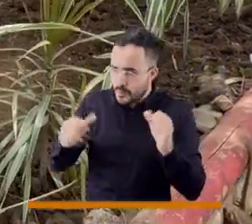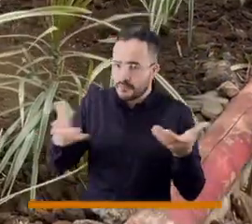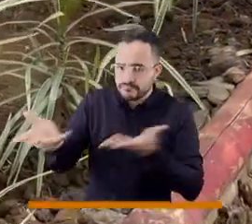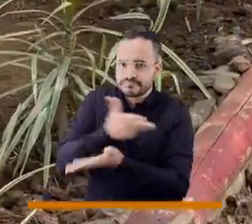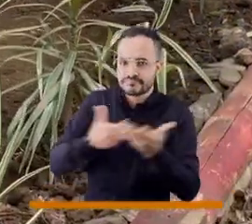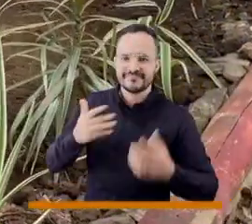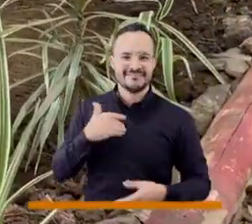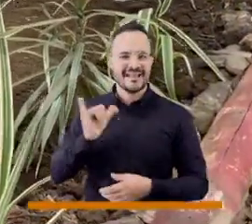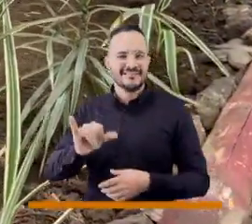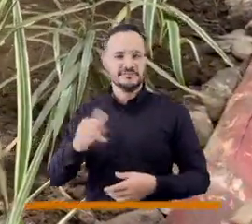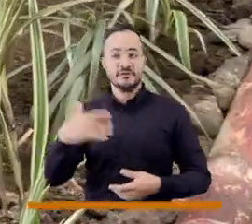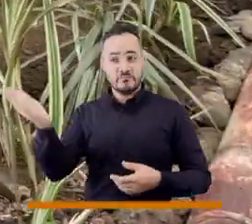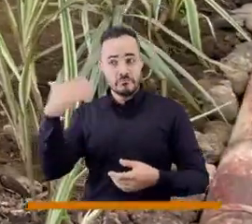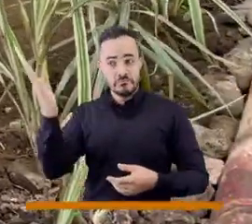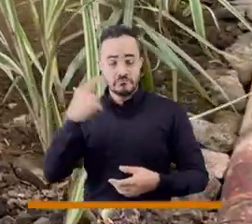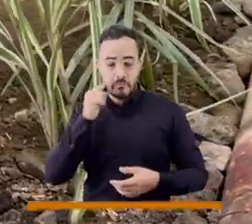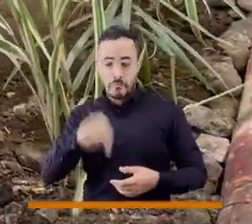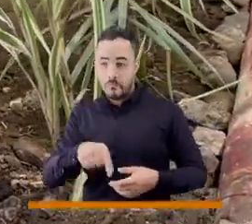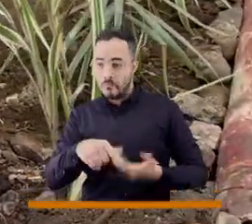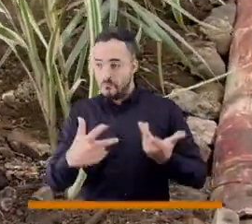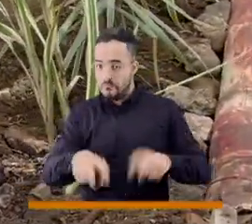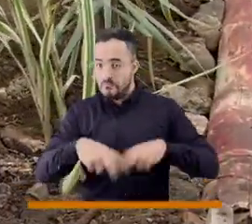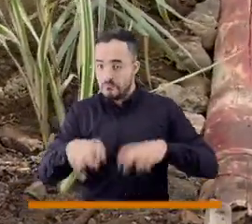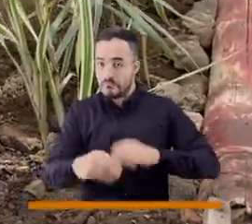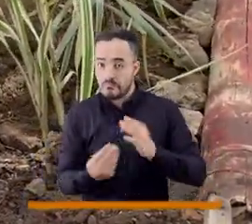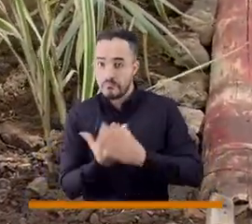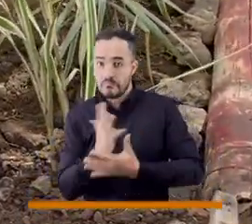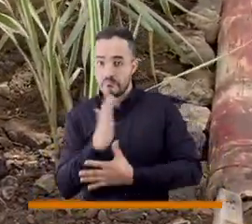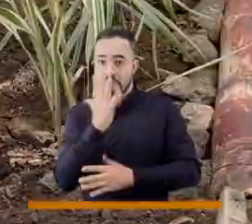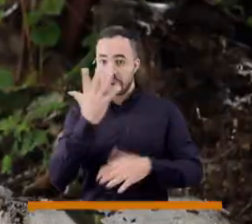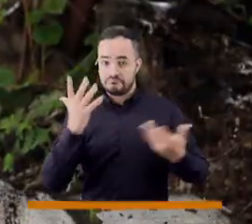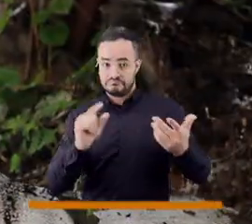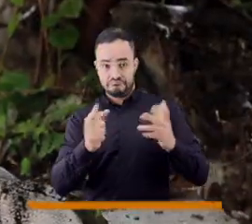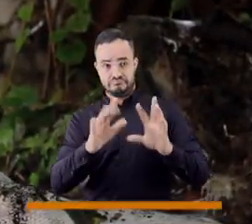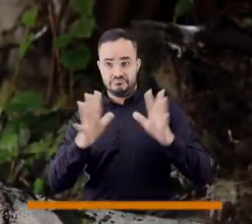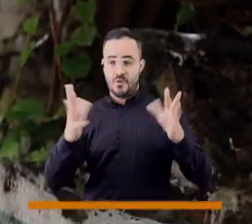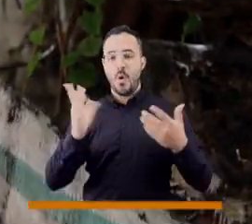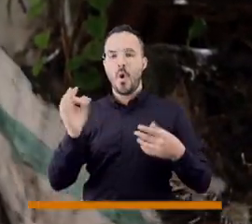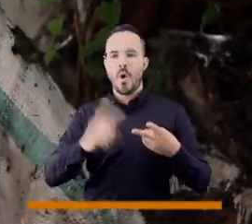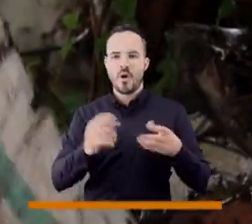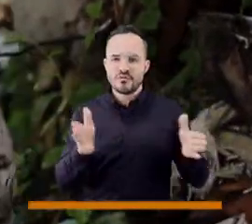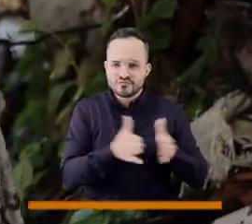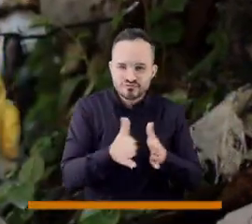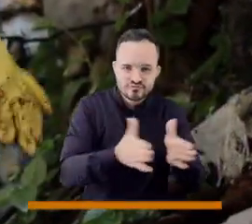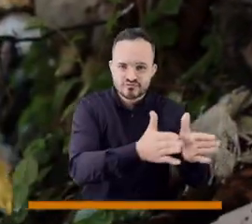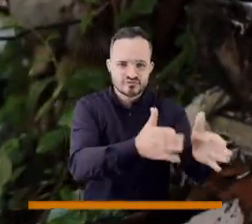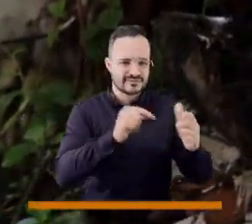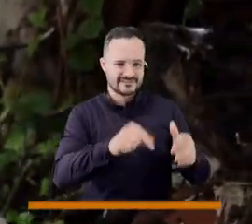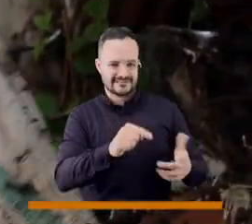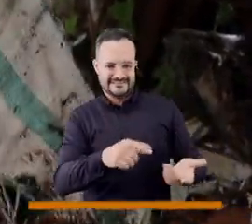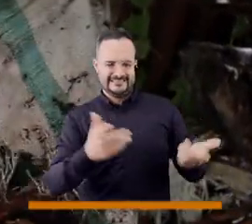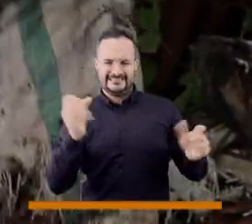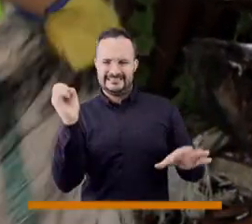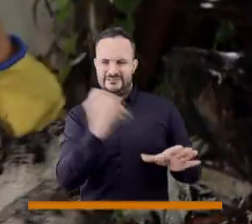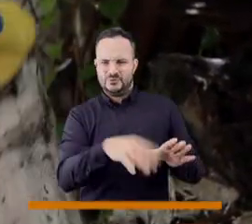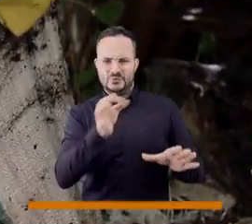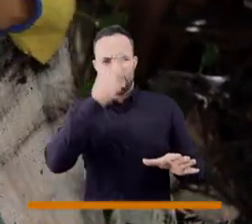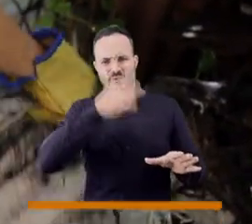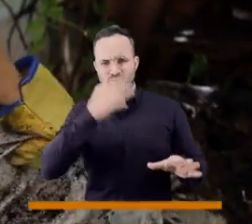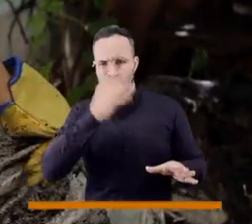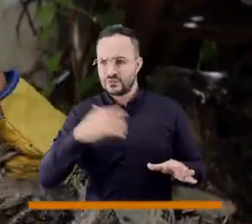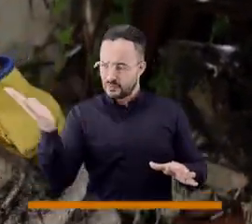decirles, venga, vamos a sembrar aquí unas plantas, venga, vamos a recuperar esta quebrada que tenemos tanta material,